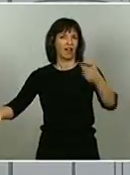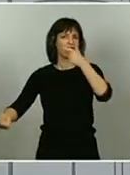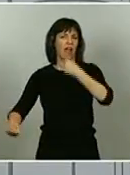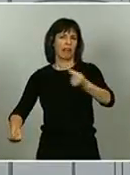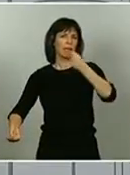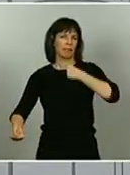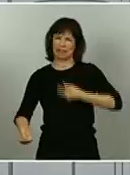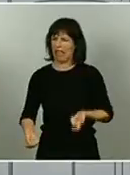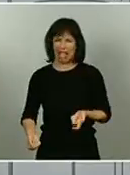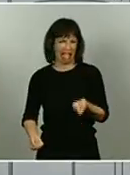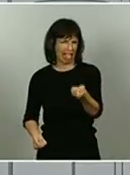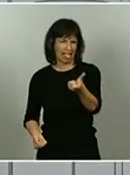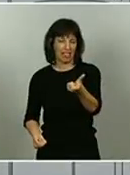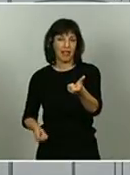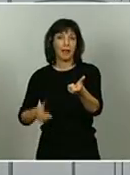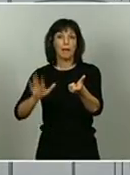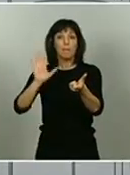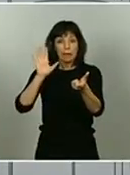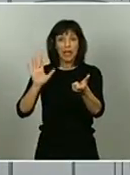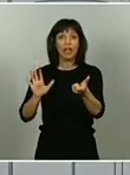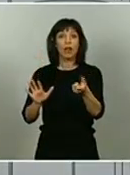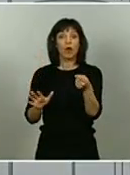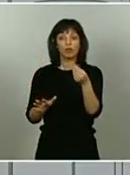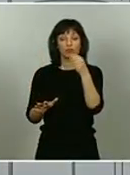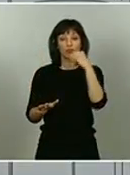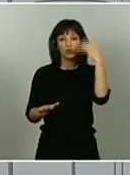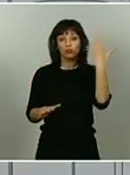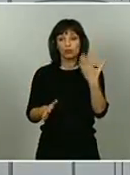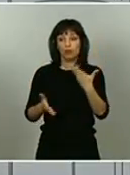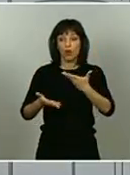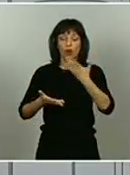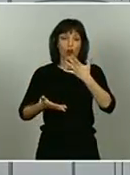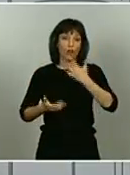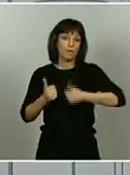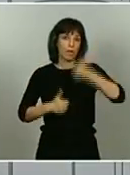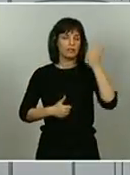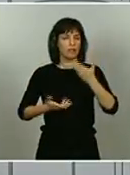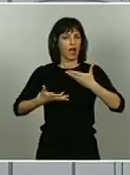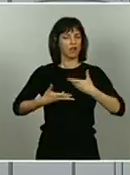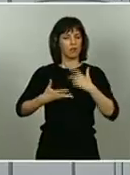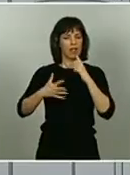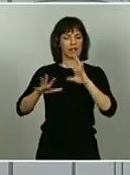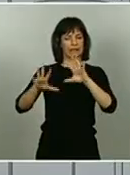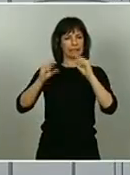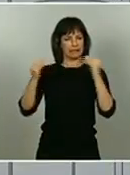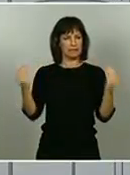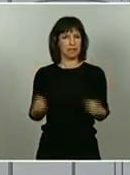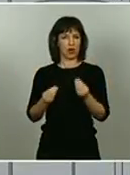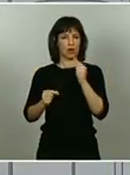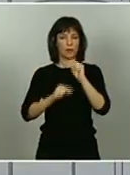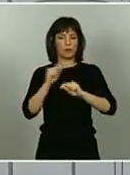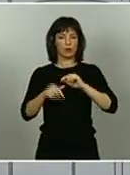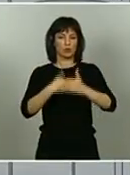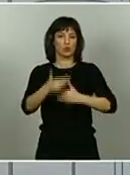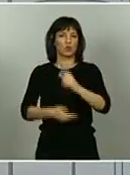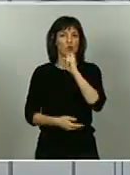un conocimiento extra del virus que nos puede ayudar a saber mejor cómo funciona el virus e incluso en algún momento puede ayudar en